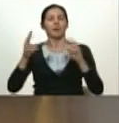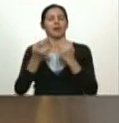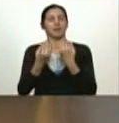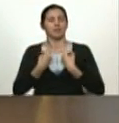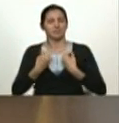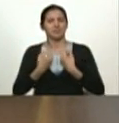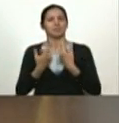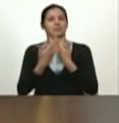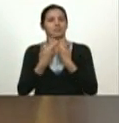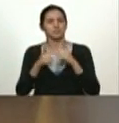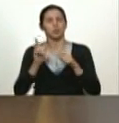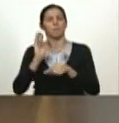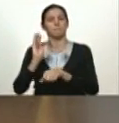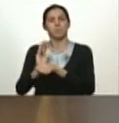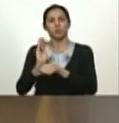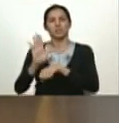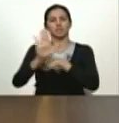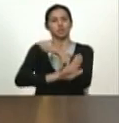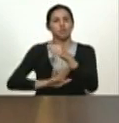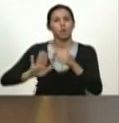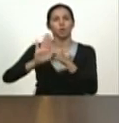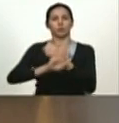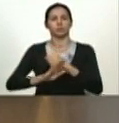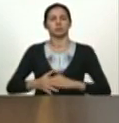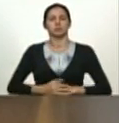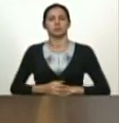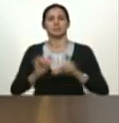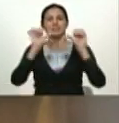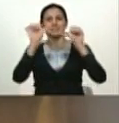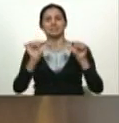el fortalecimiento del sistema de seguridad pública